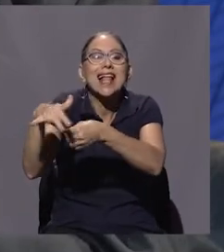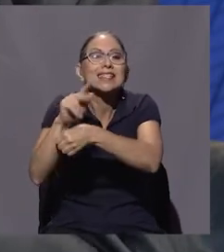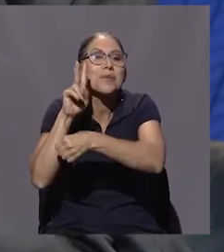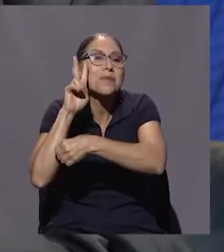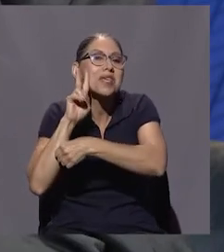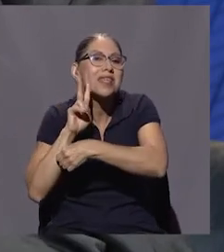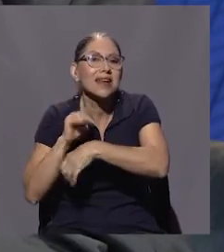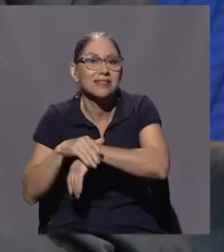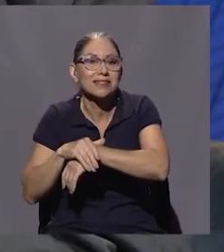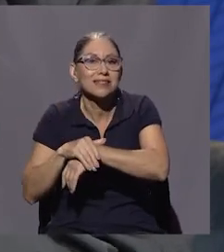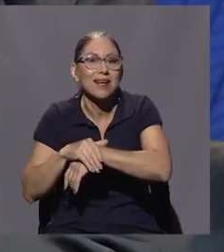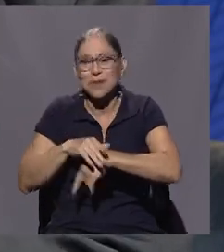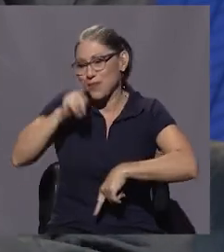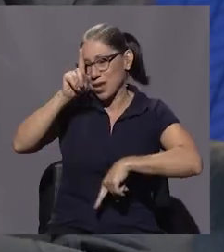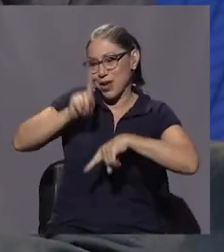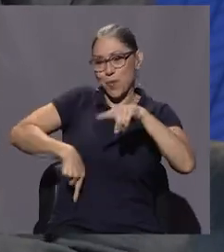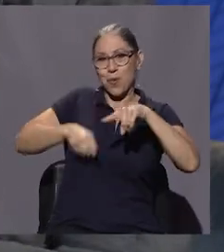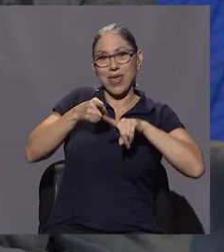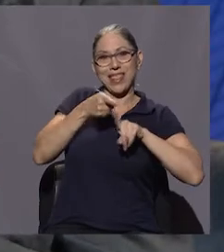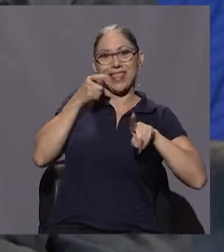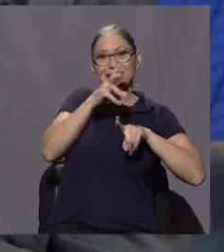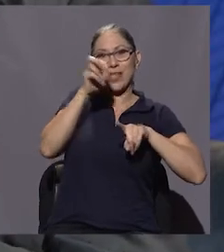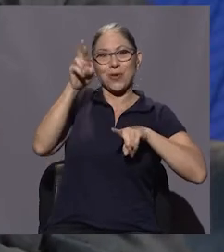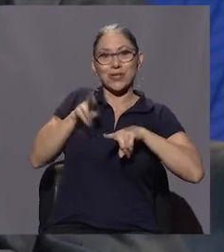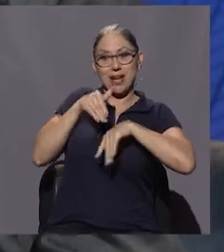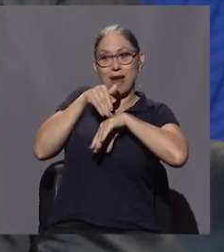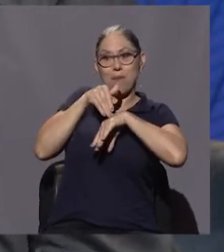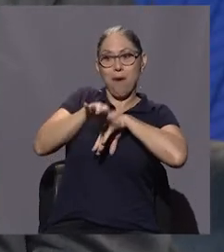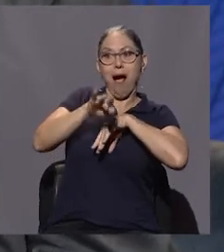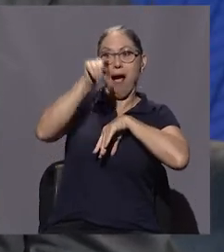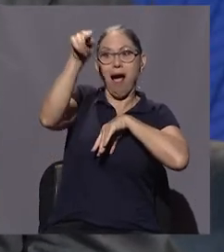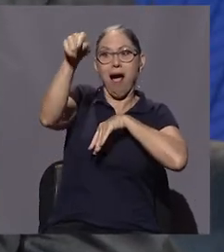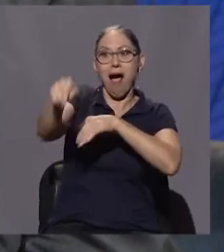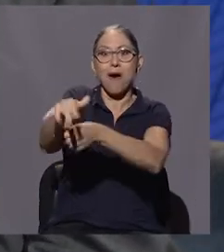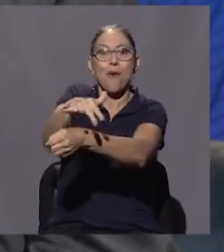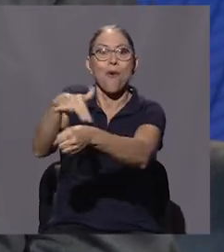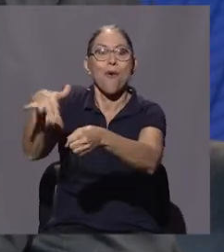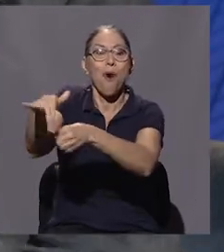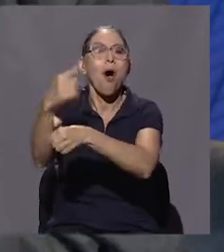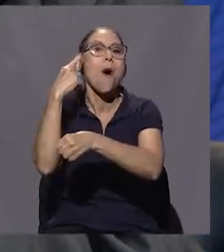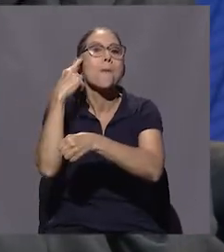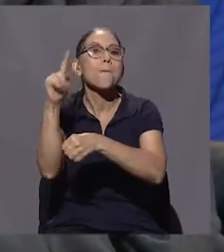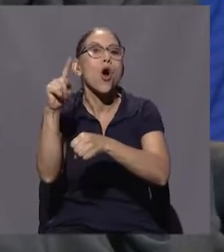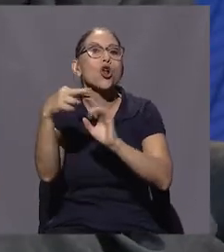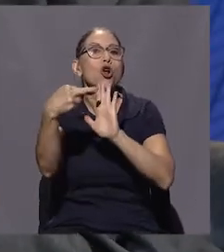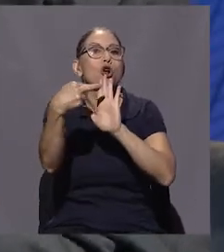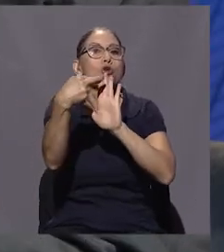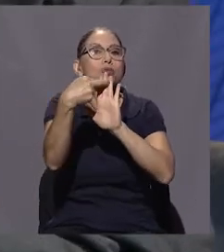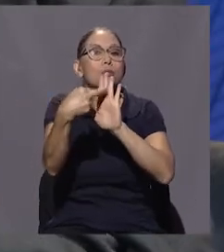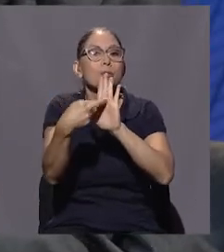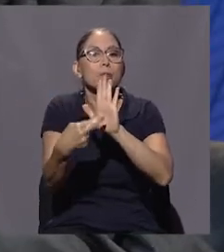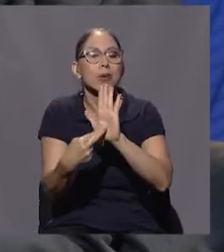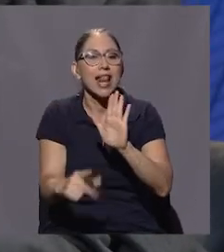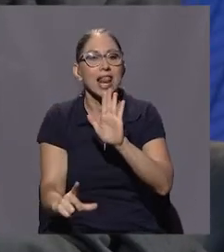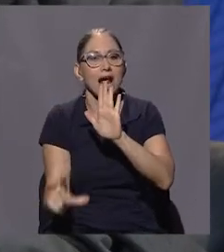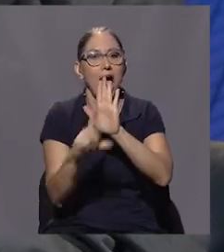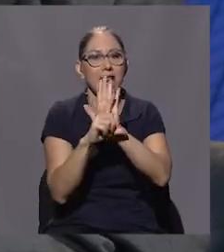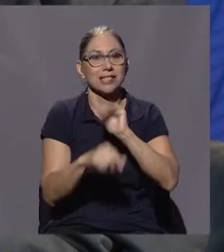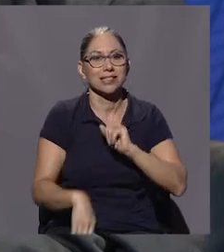Bueno, porque hacerlo desde Costa Rica no se podría por aspectos legales. Entonces, lo que buscan es,